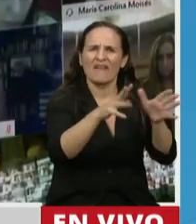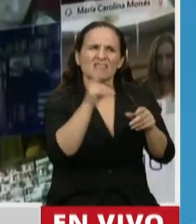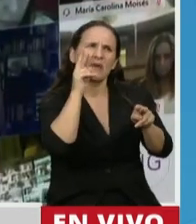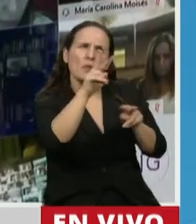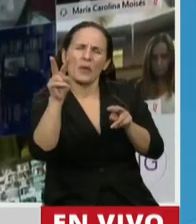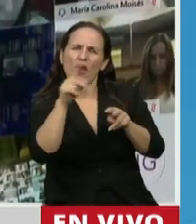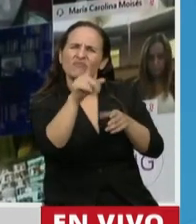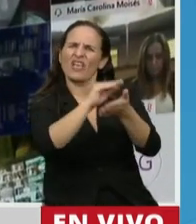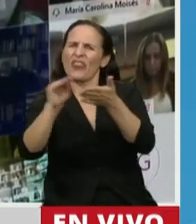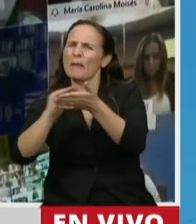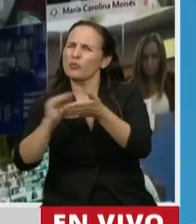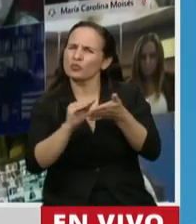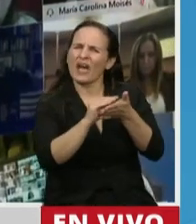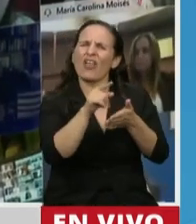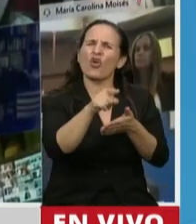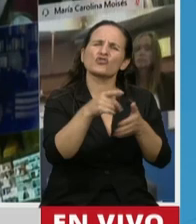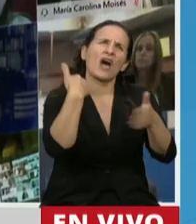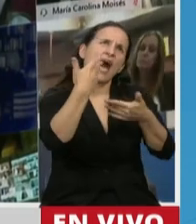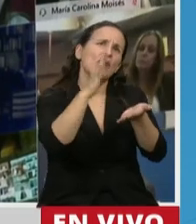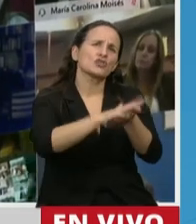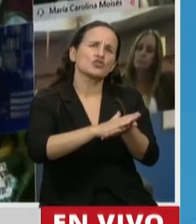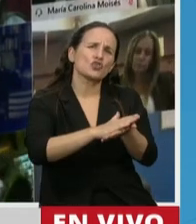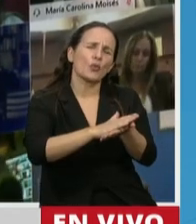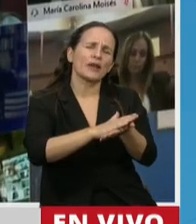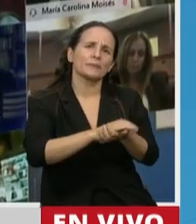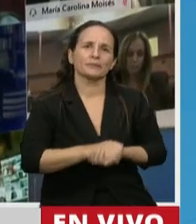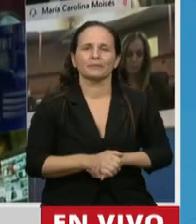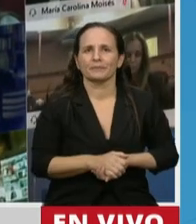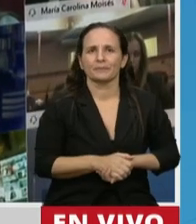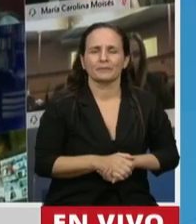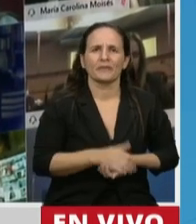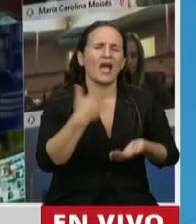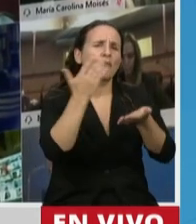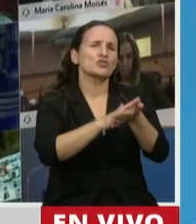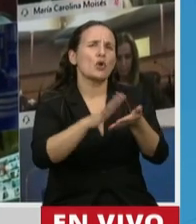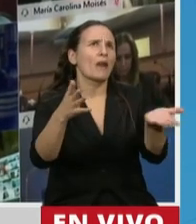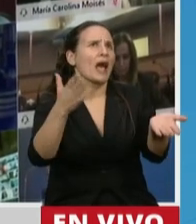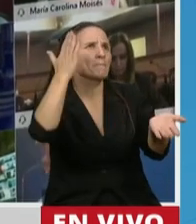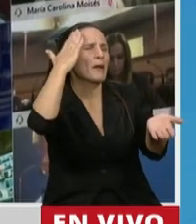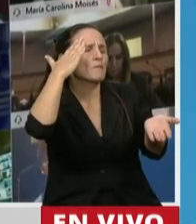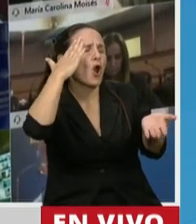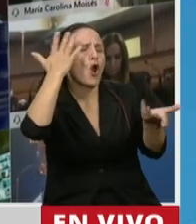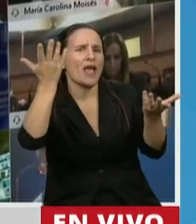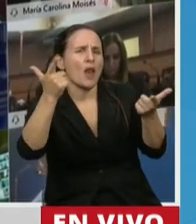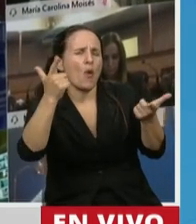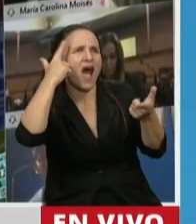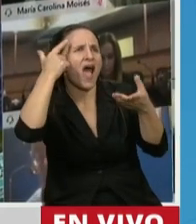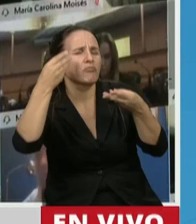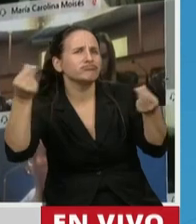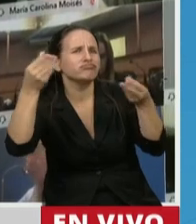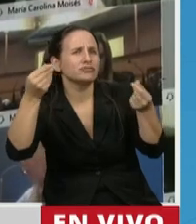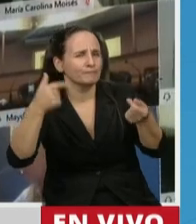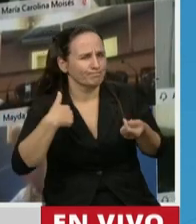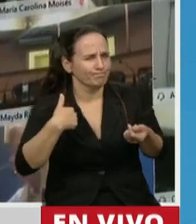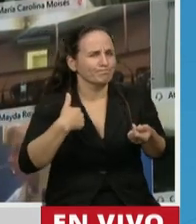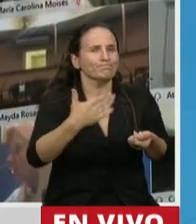diputados que hablan de la cuestión de no tener memoria, creo que el municipio de Córdoba,